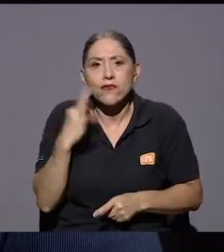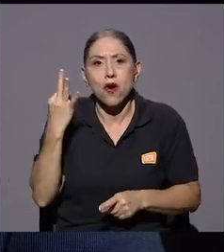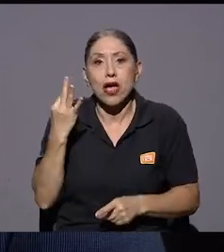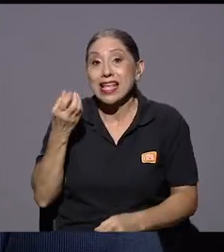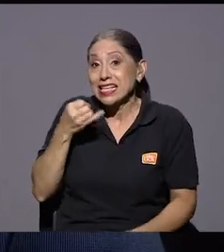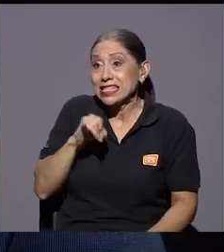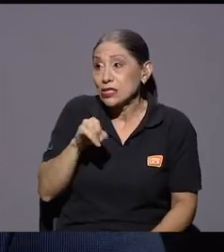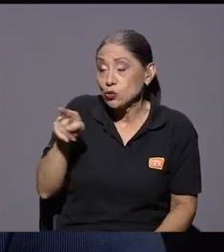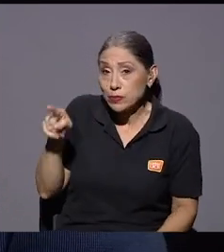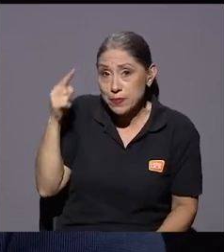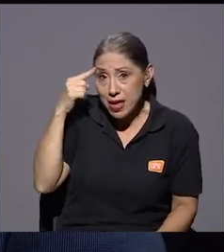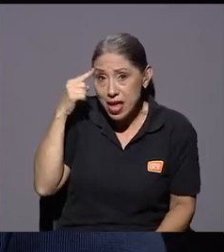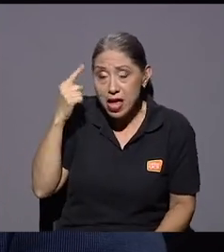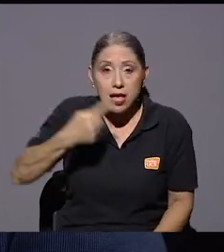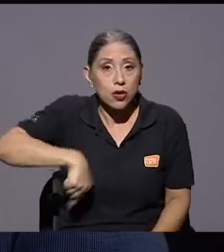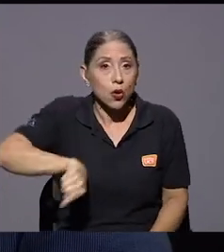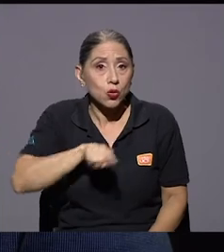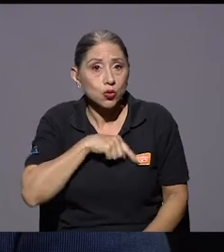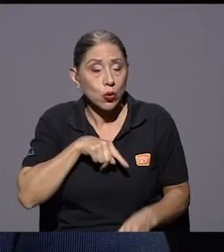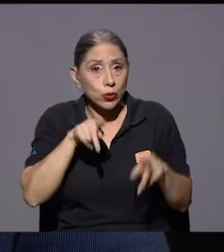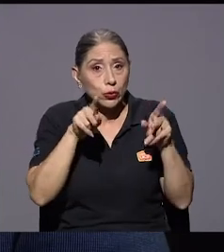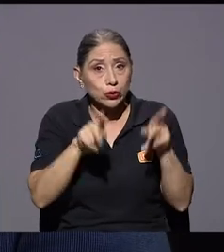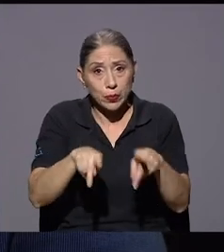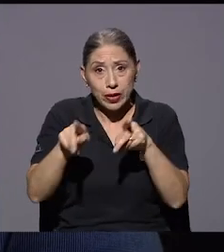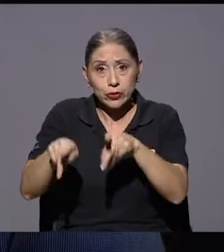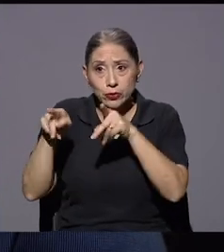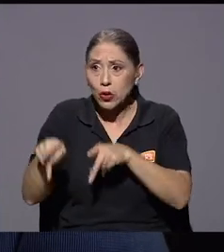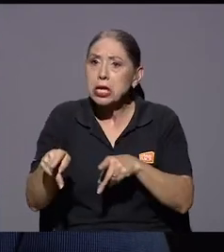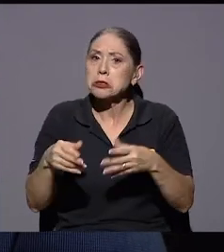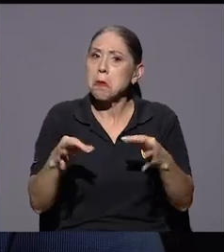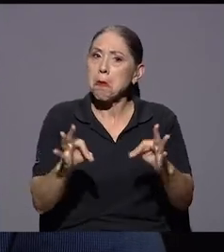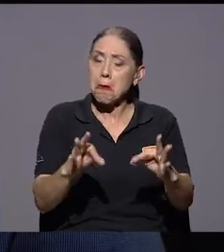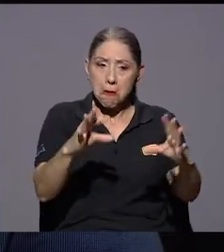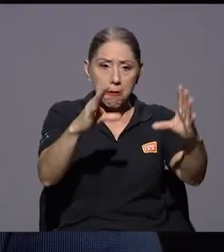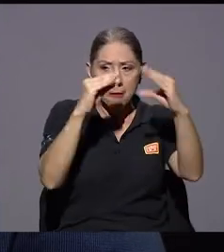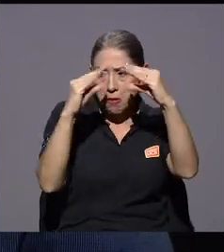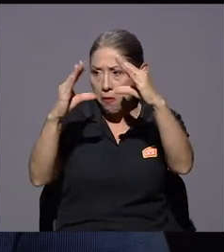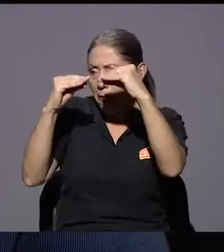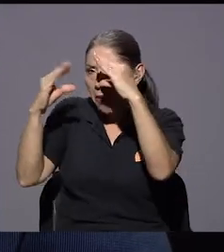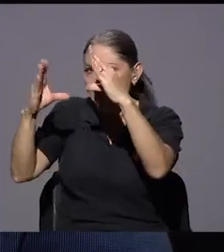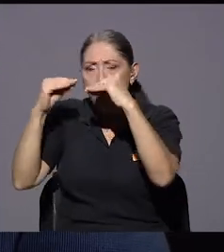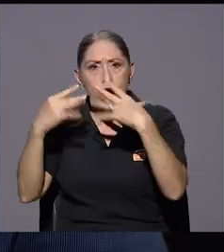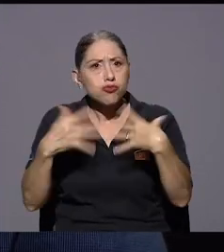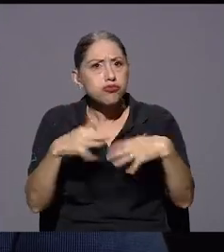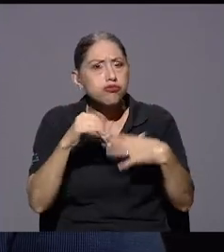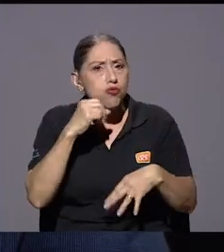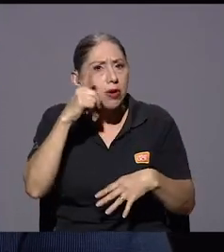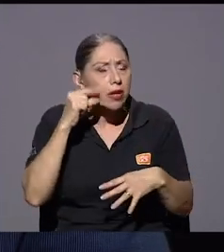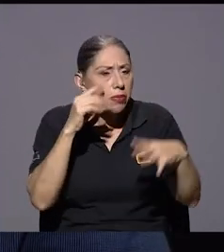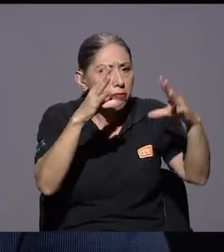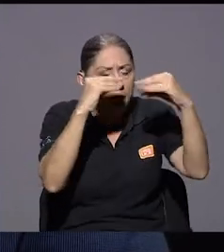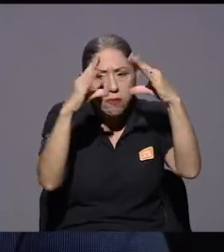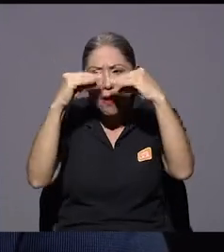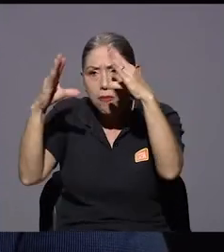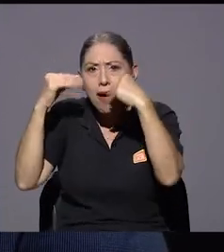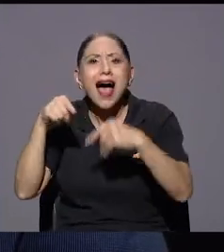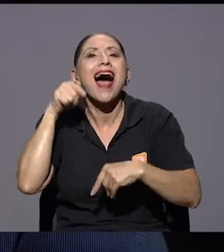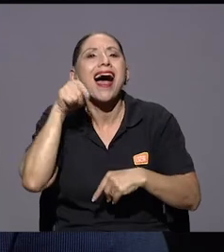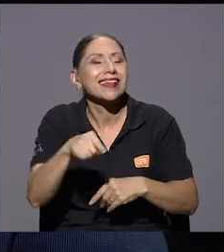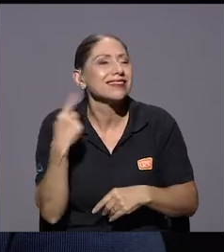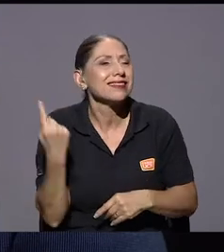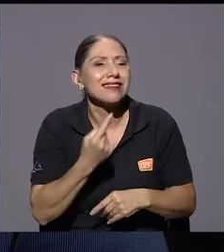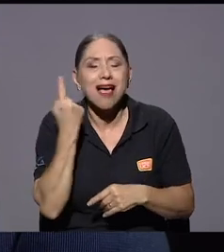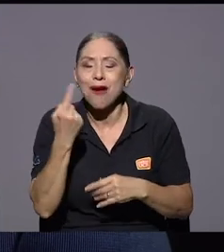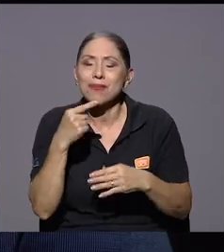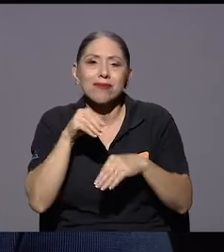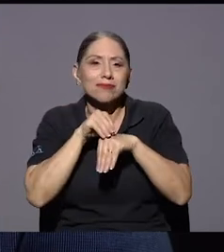si vos pensás que nosotros como personas estamos informándonos y estamos consumiendo muchísima la información en Whatsapp ahí va a leer la desinformación